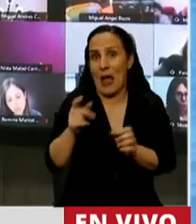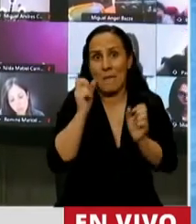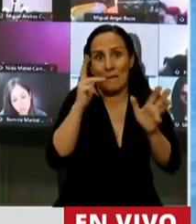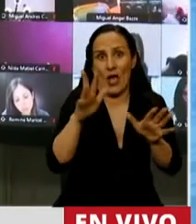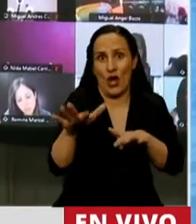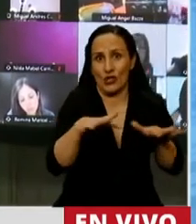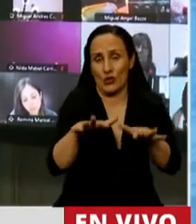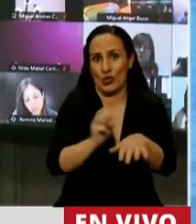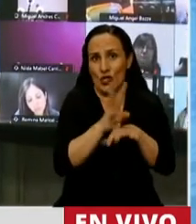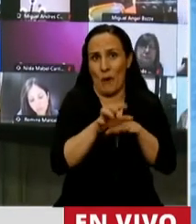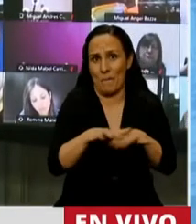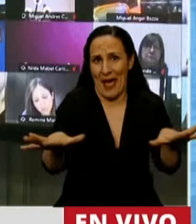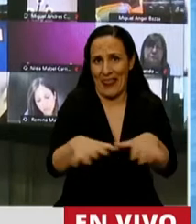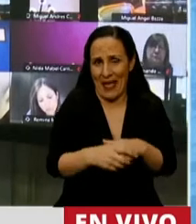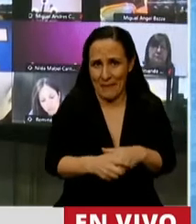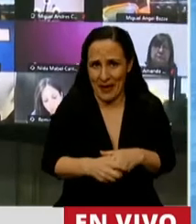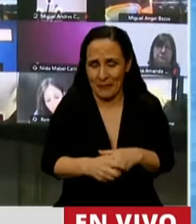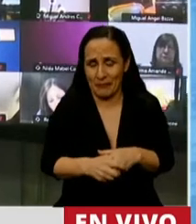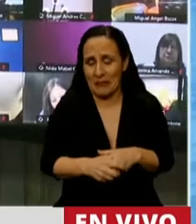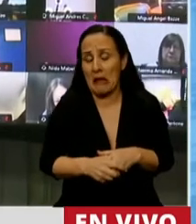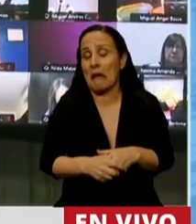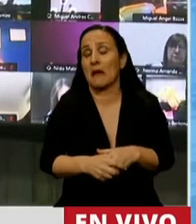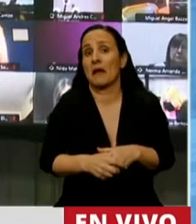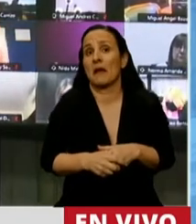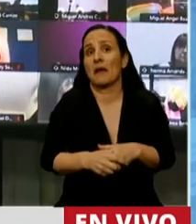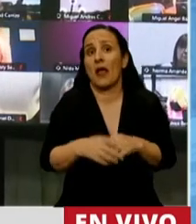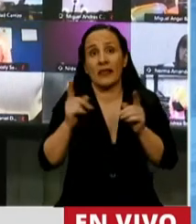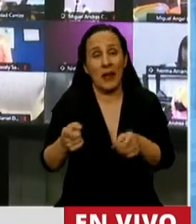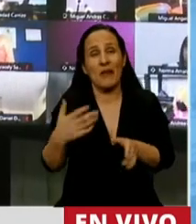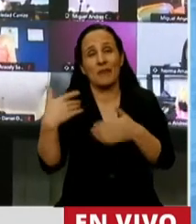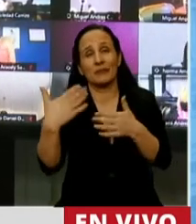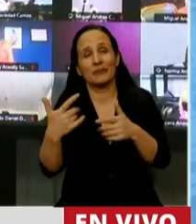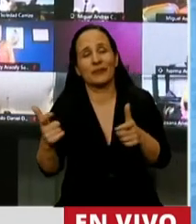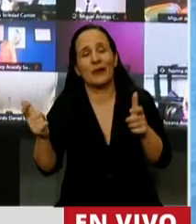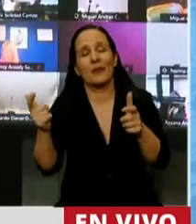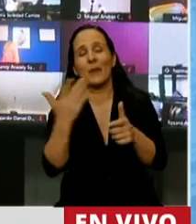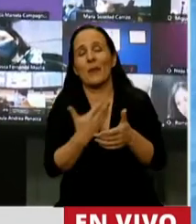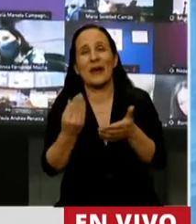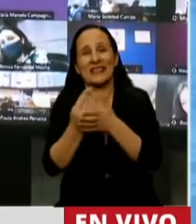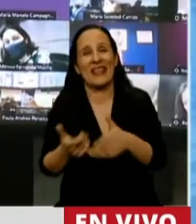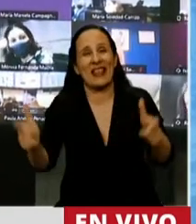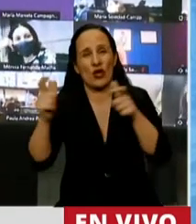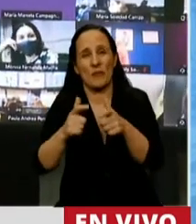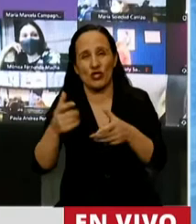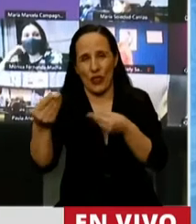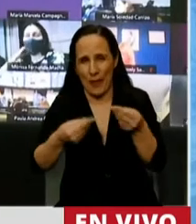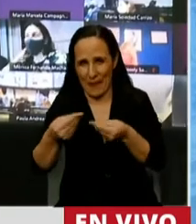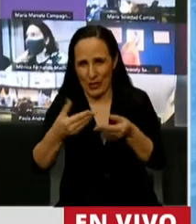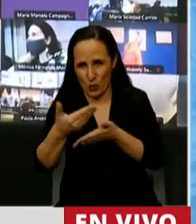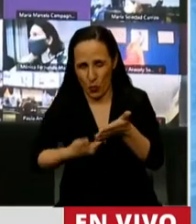por la pandemia. Por un lado, y esto también lo charlamos con el presidente de la Comisión de Presupuestos y con el mismo informante,